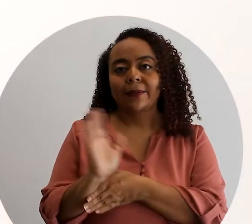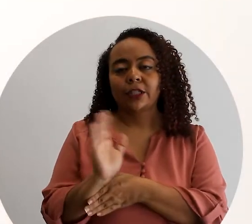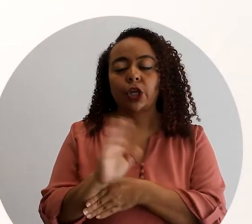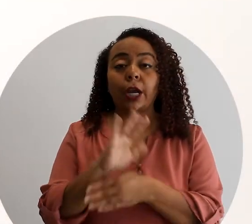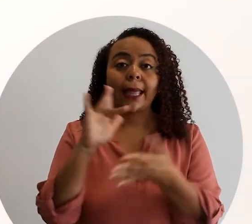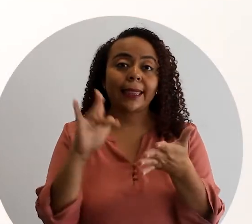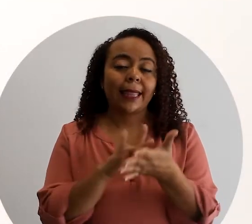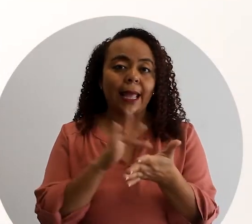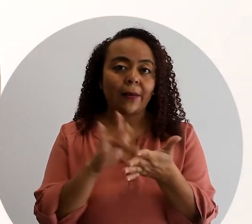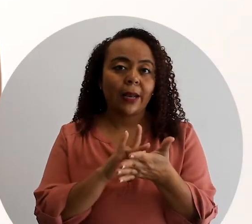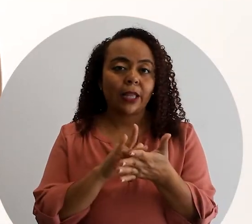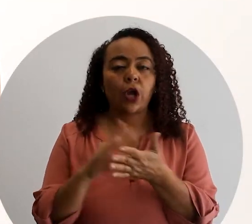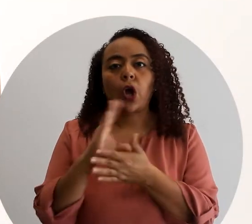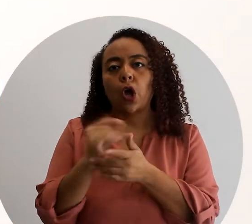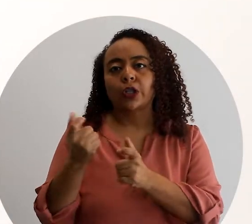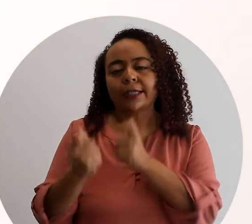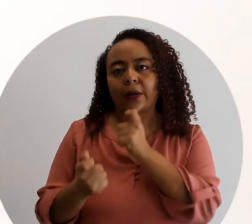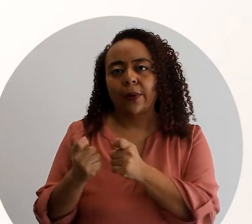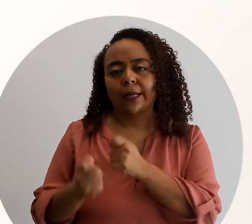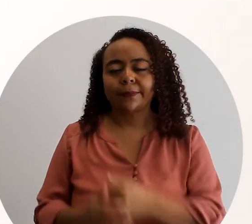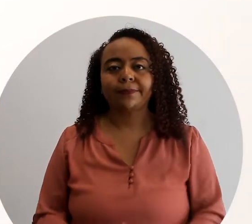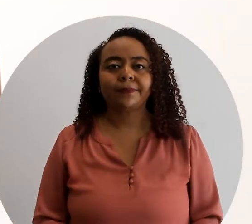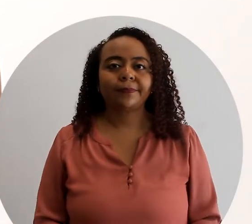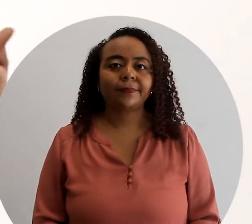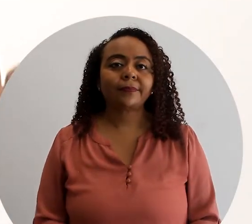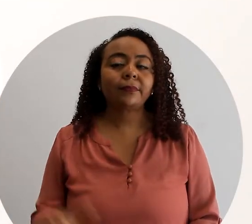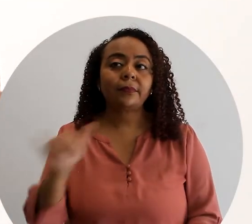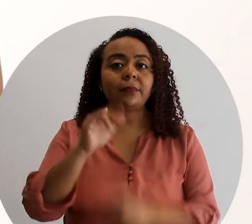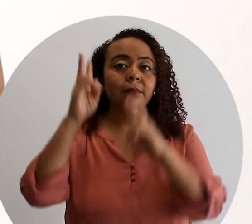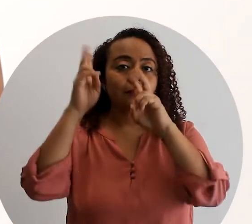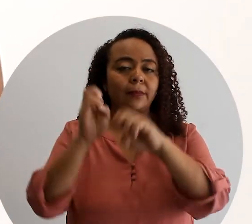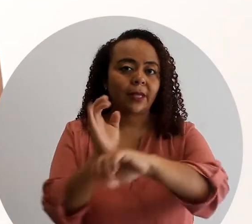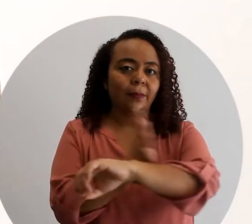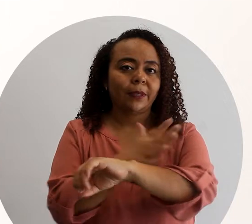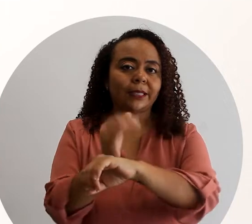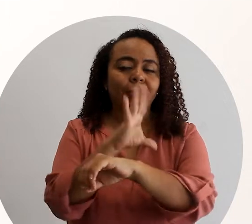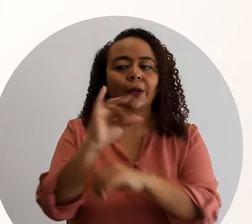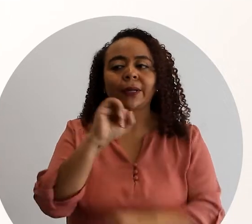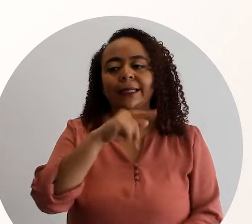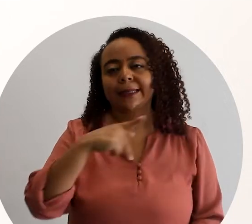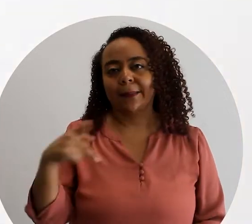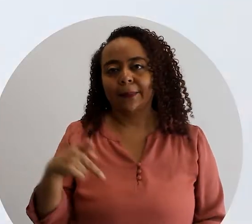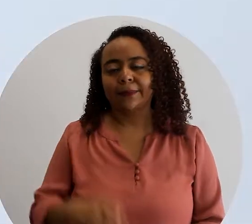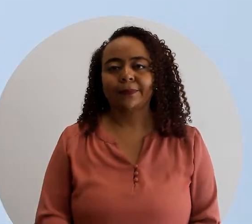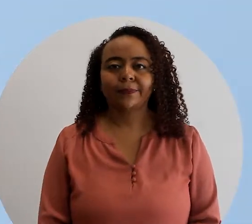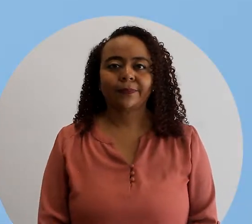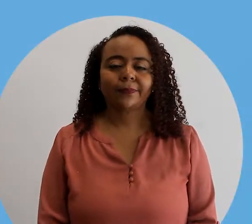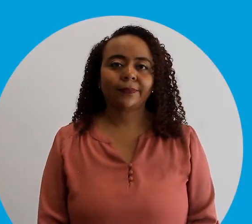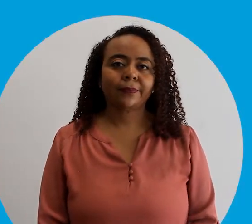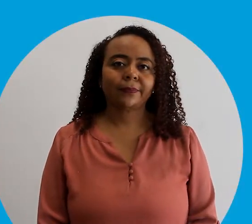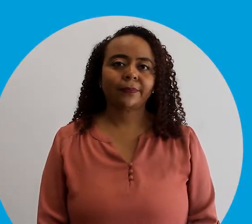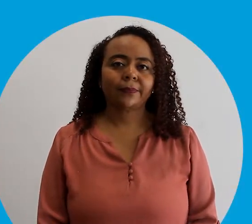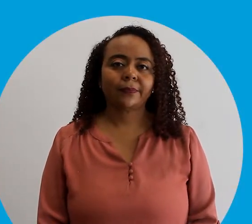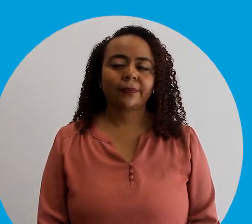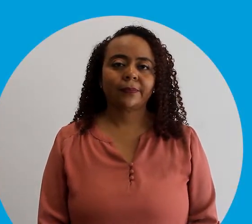televisor, una tablet electrónica o un celular, como las descargas musicales o las aplicaciones móviles.